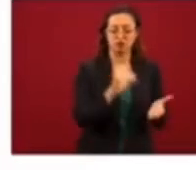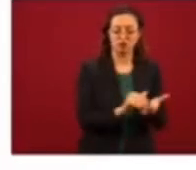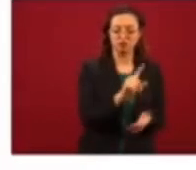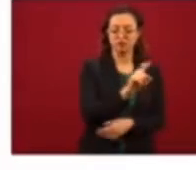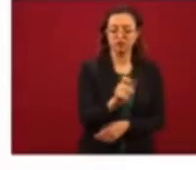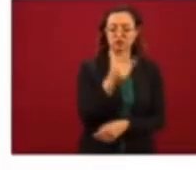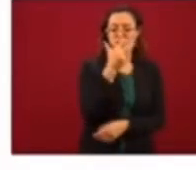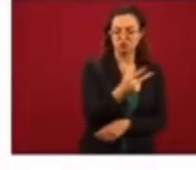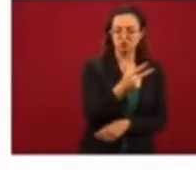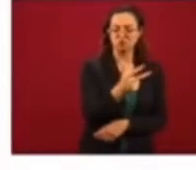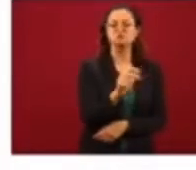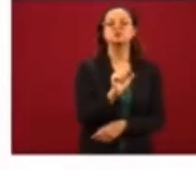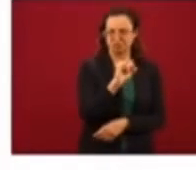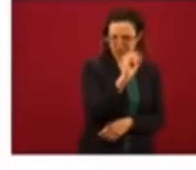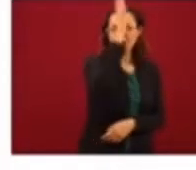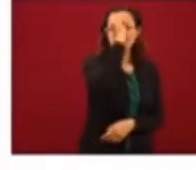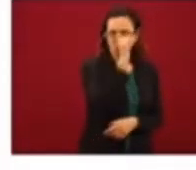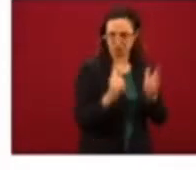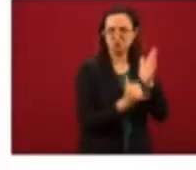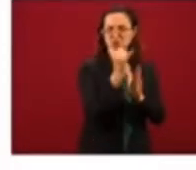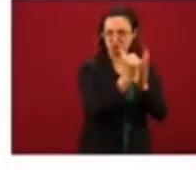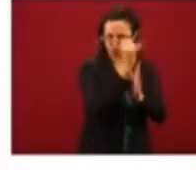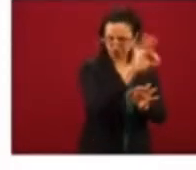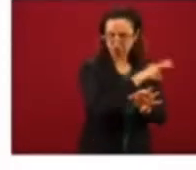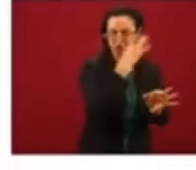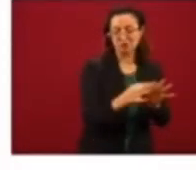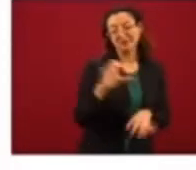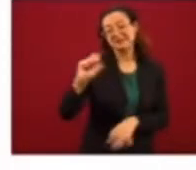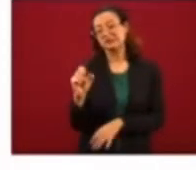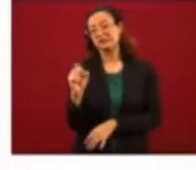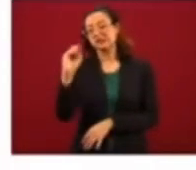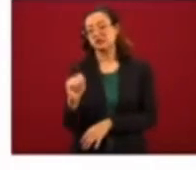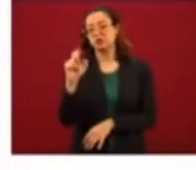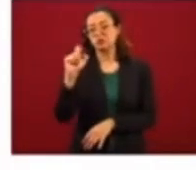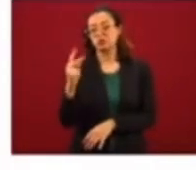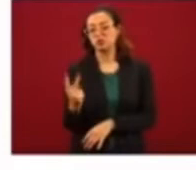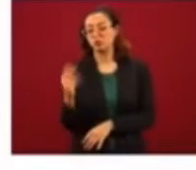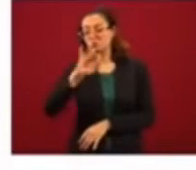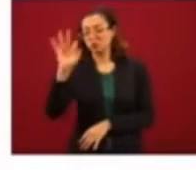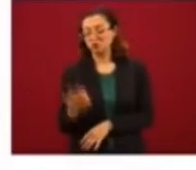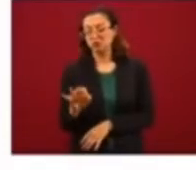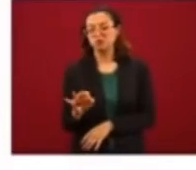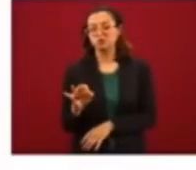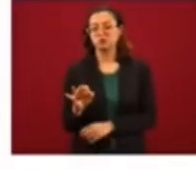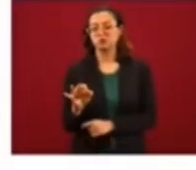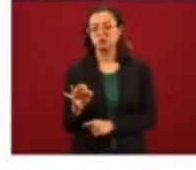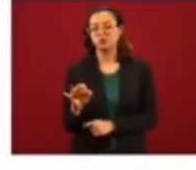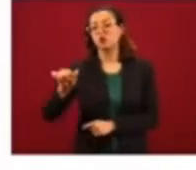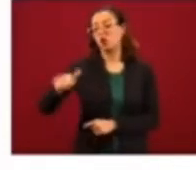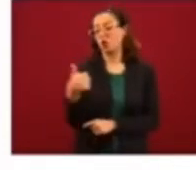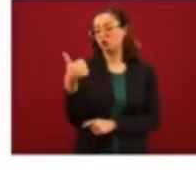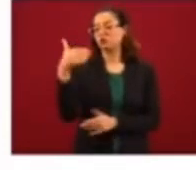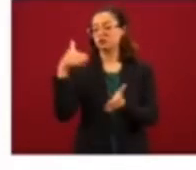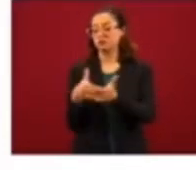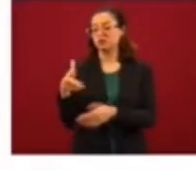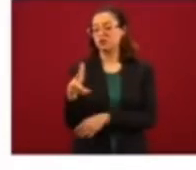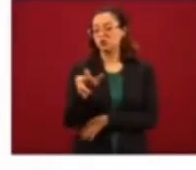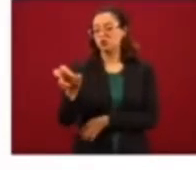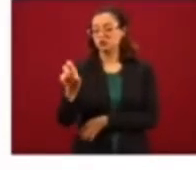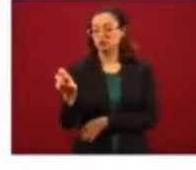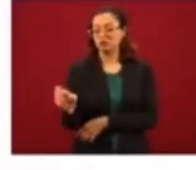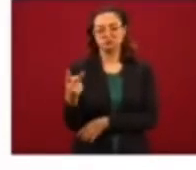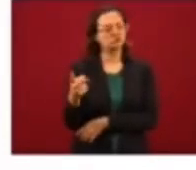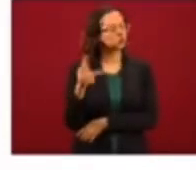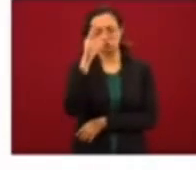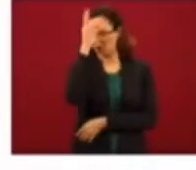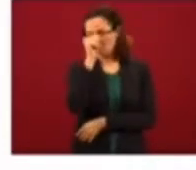votos estaban de acuerdo en que se terminara de construir y el 69.2% del sábado, que corresponde a 11 mil 832 votos